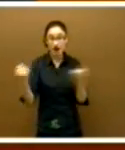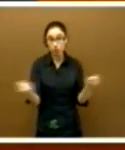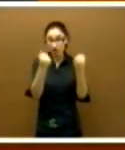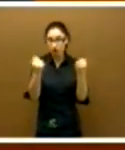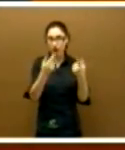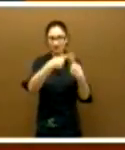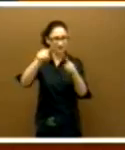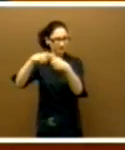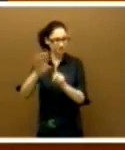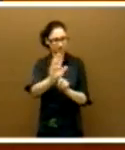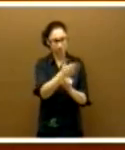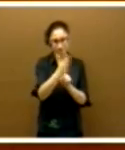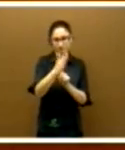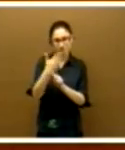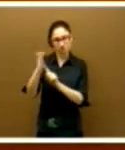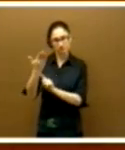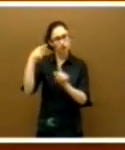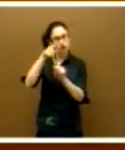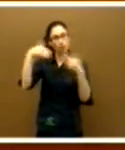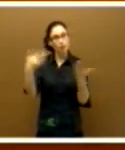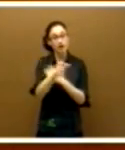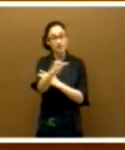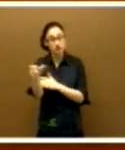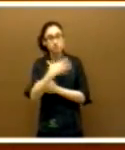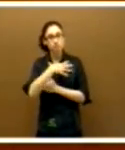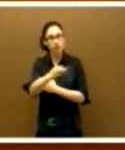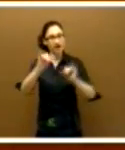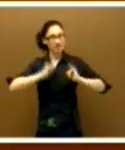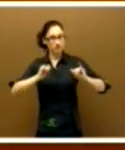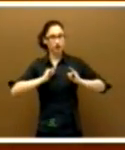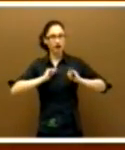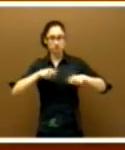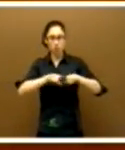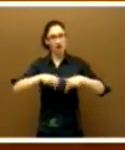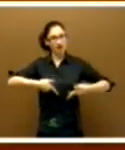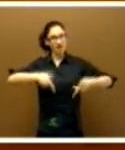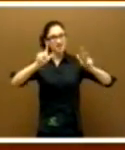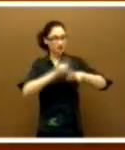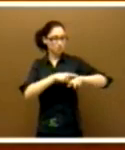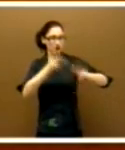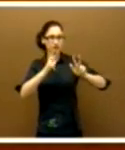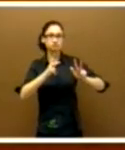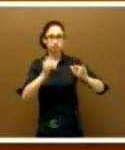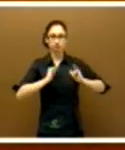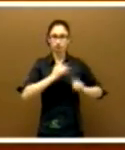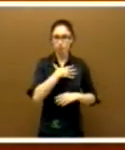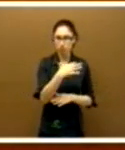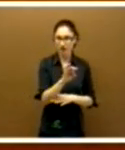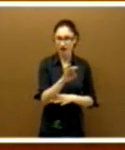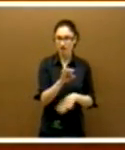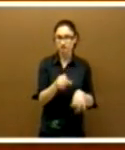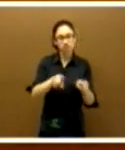encaminadas a que las personas puedan disfrutar de la libre disposición de su tiempo, sin